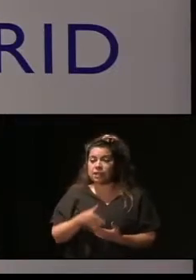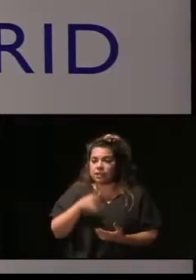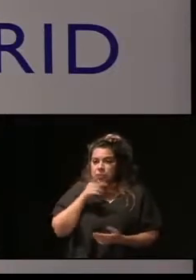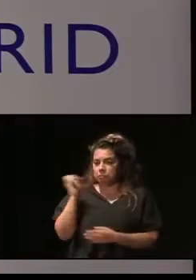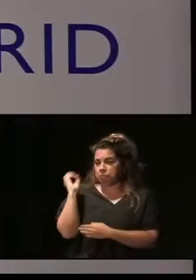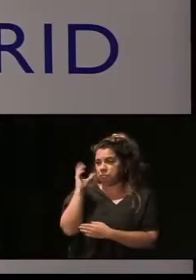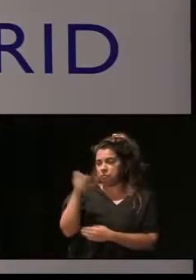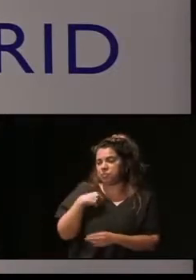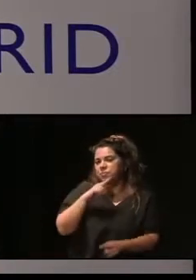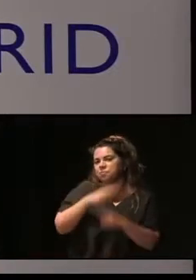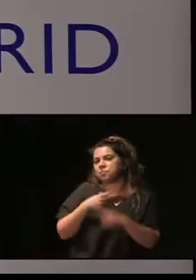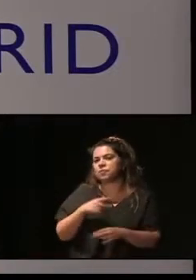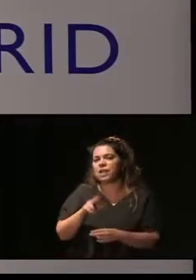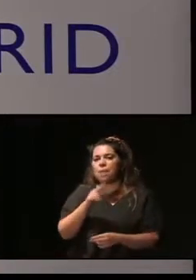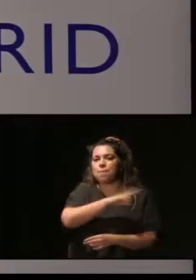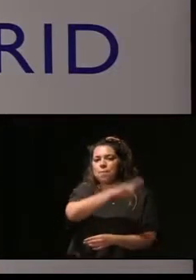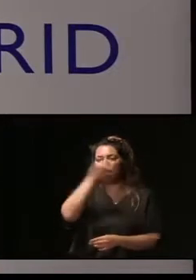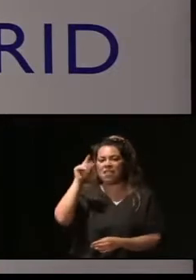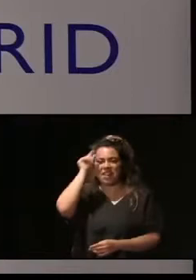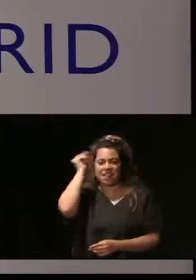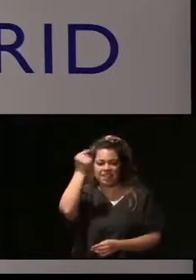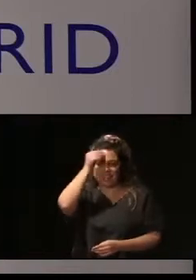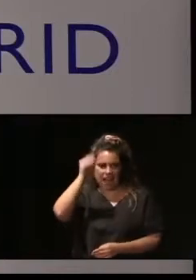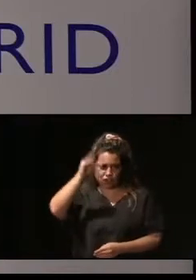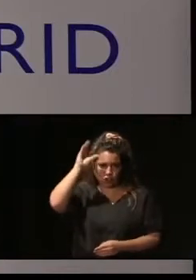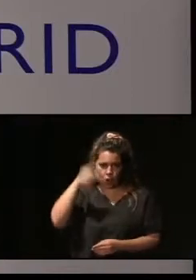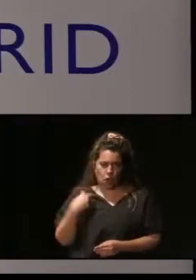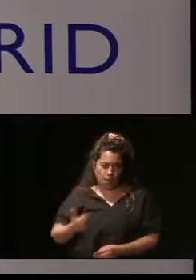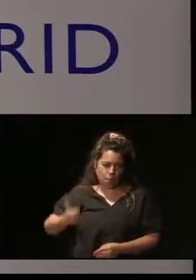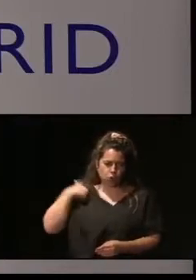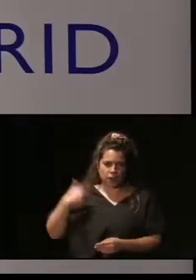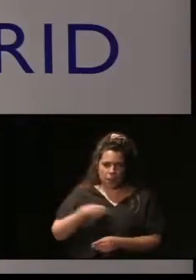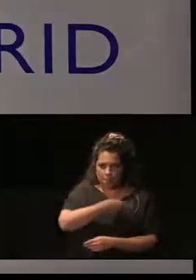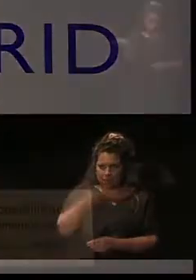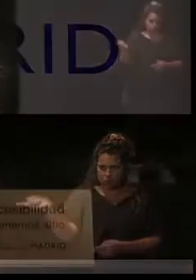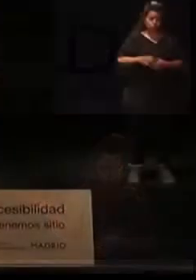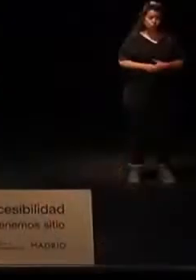se titula Madrid Talento, una oportunidad para todos. Don Antonio.